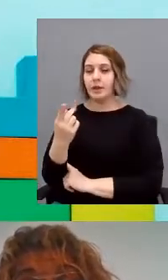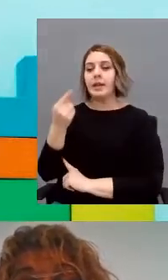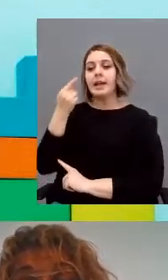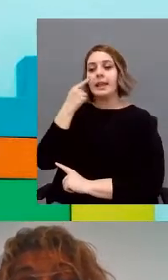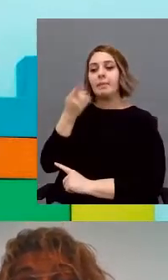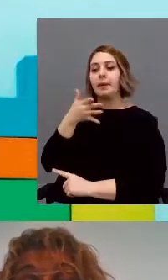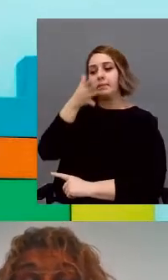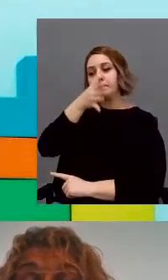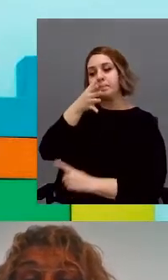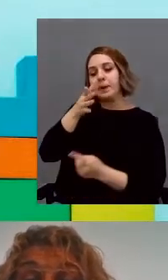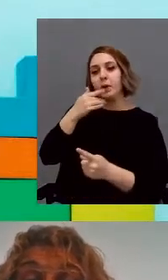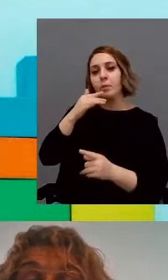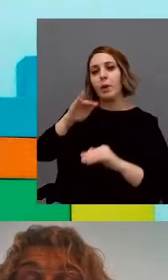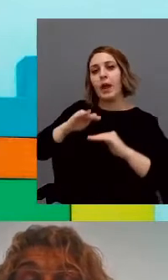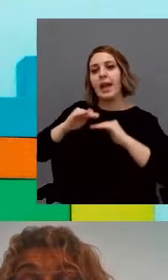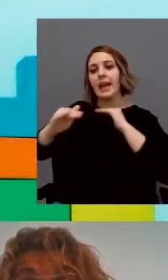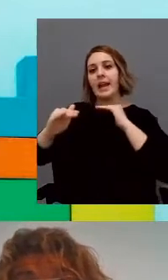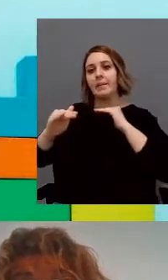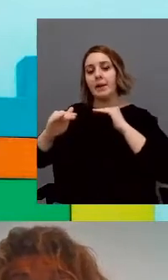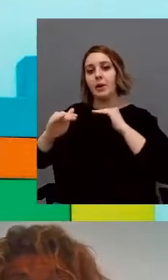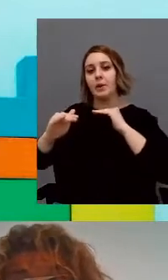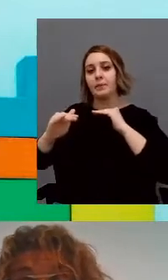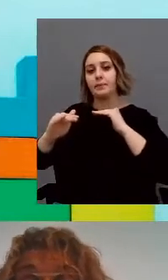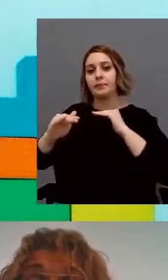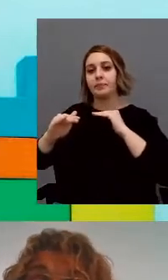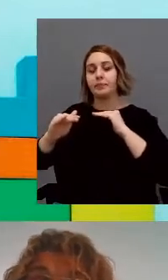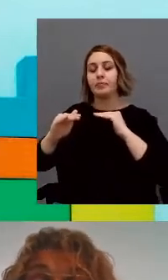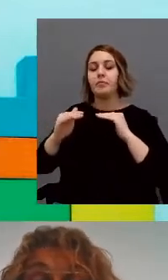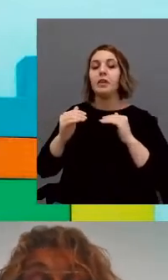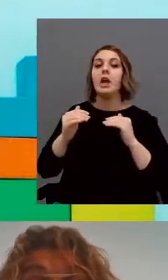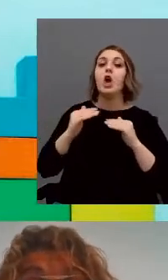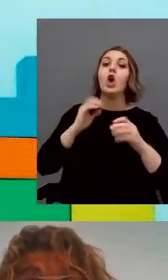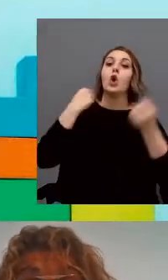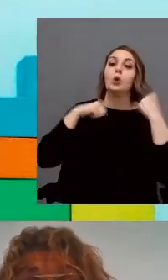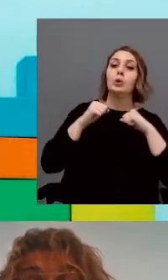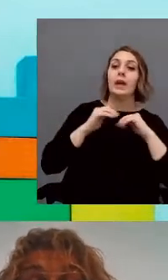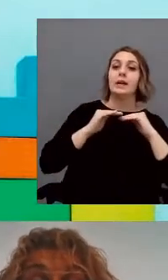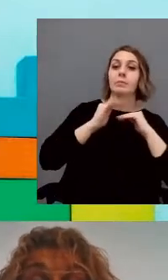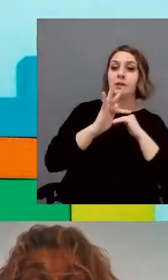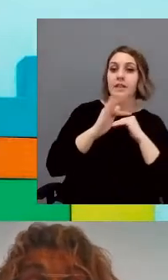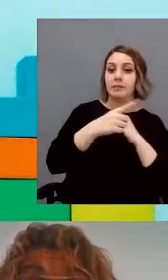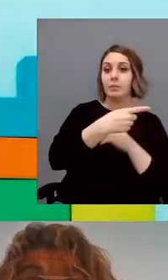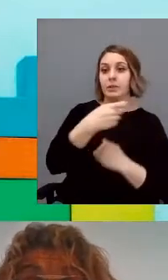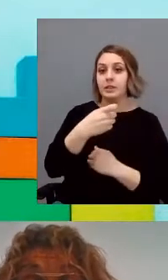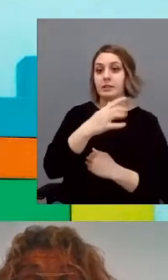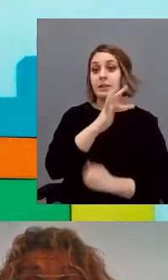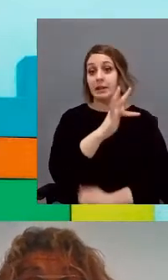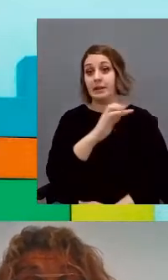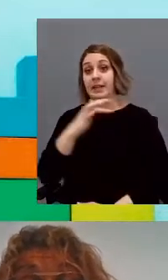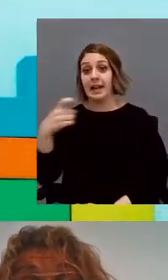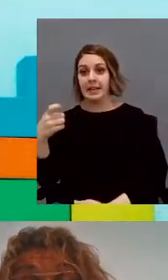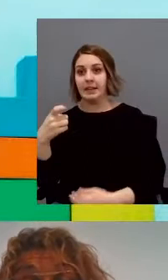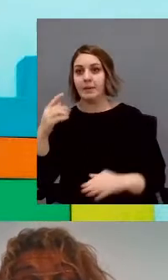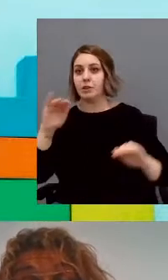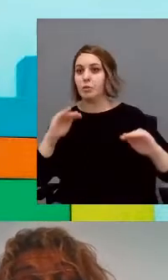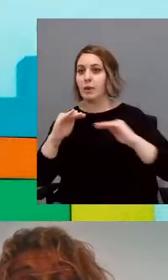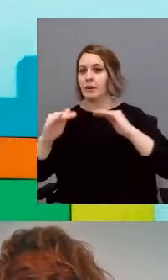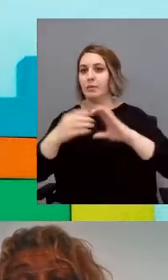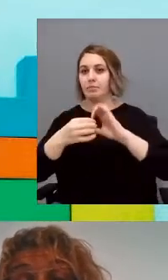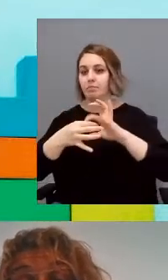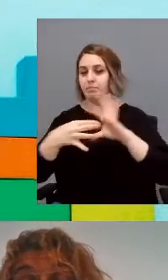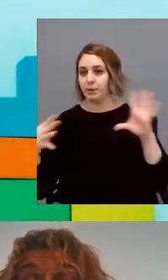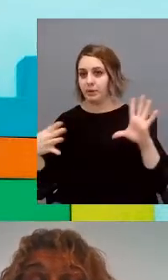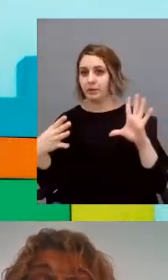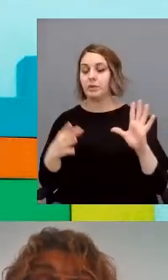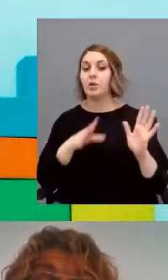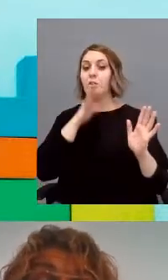denotaban un menor equilibrio entre las conductas adaptativas y desadaptativas, positivas y negativas. Probablemente es reflejo de